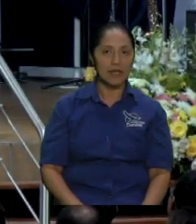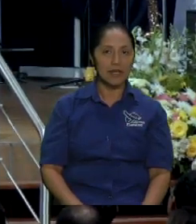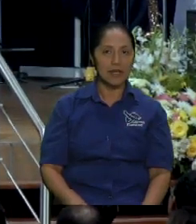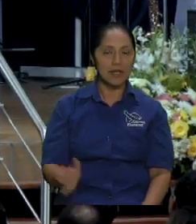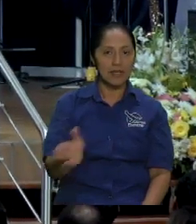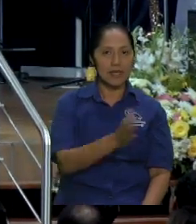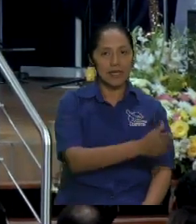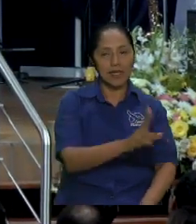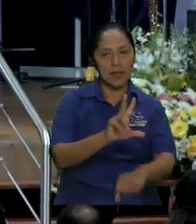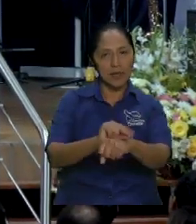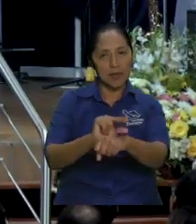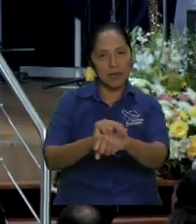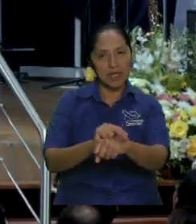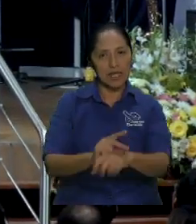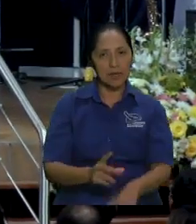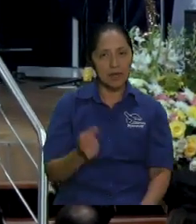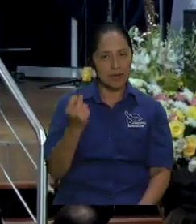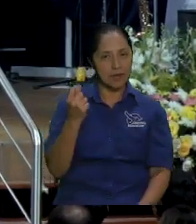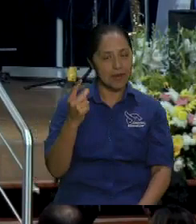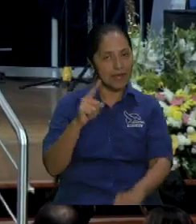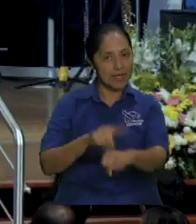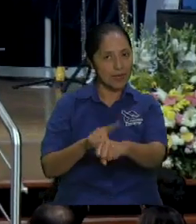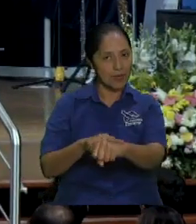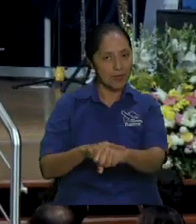para tomarme tiempo y no estar estresado